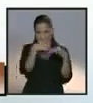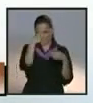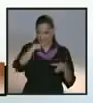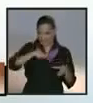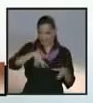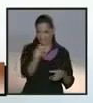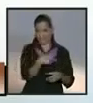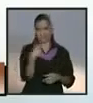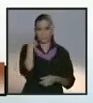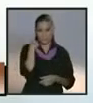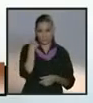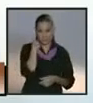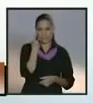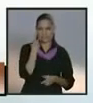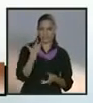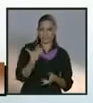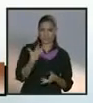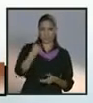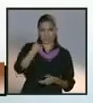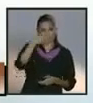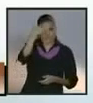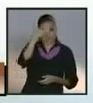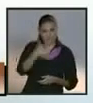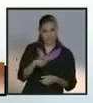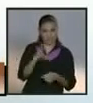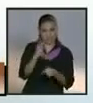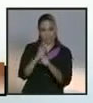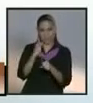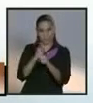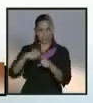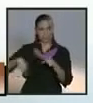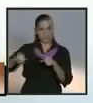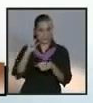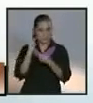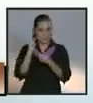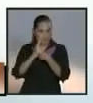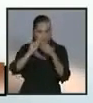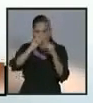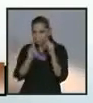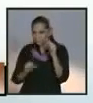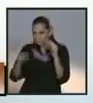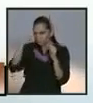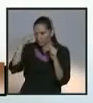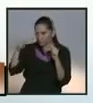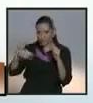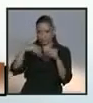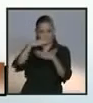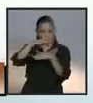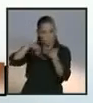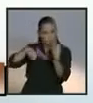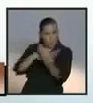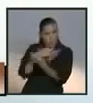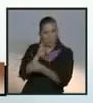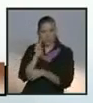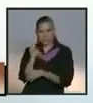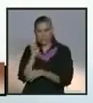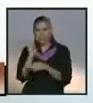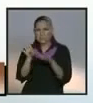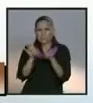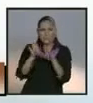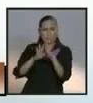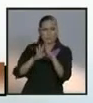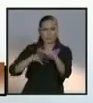nuevamente. Vemos cómo el país amenaza con convulsionarse. Vemos cómo se vuelve a sembrar